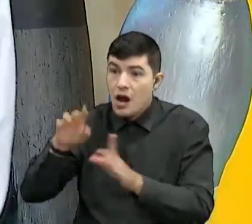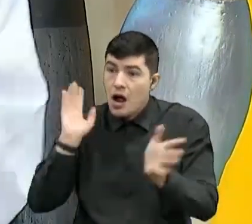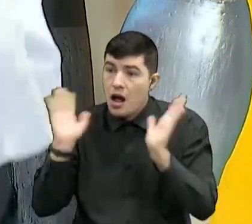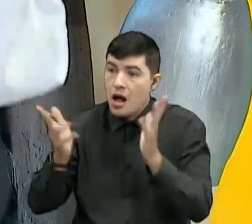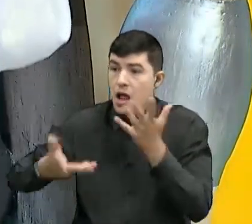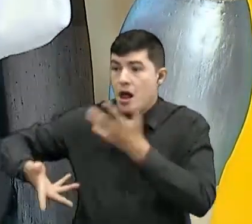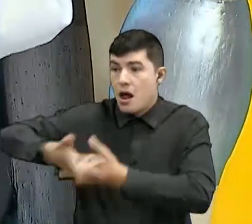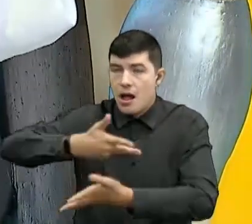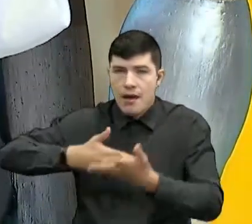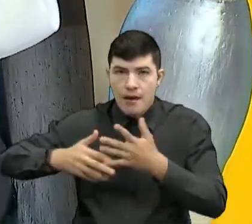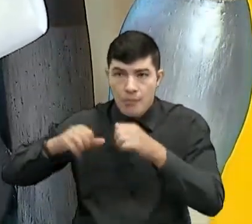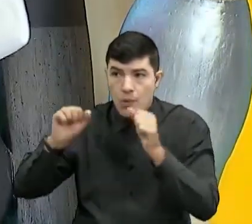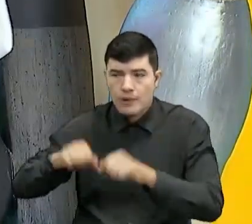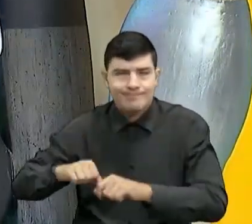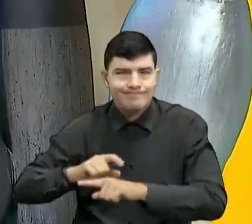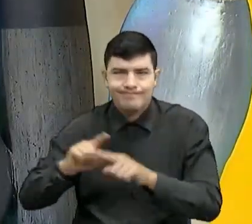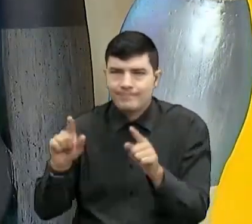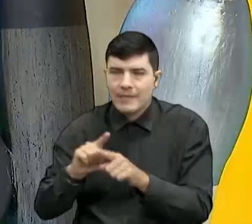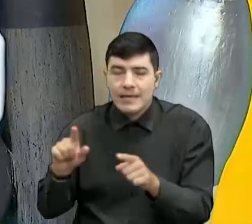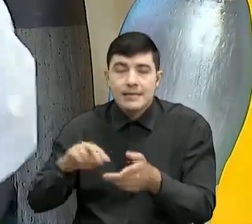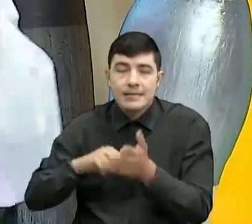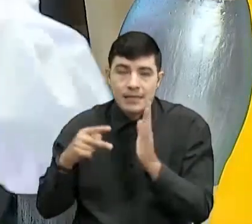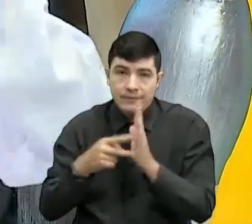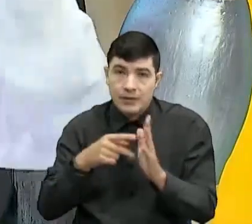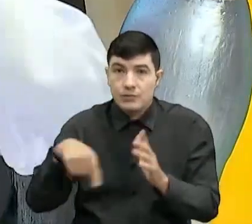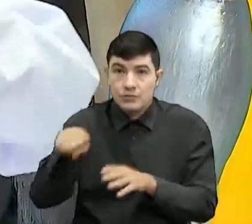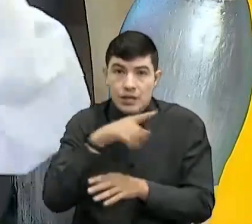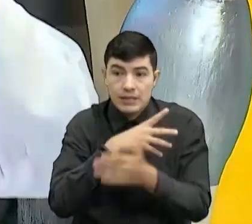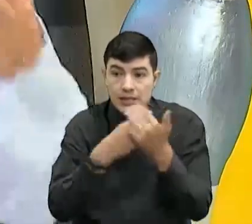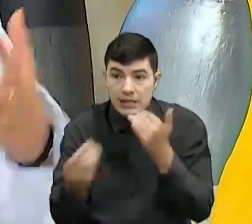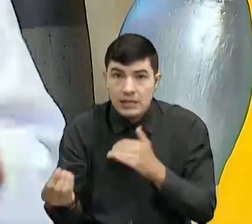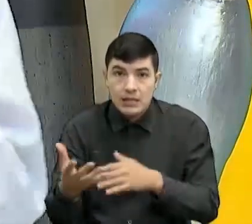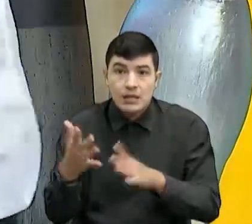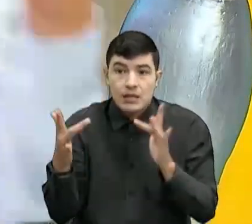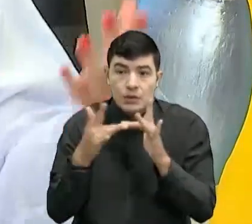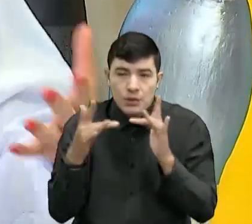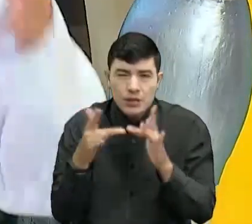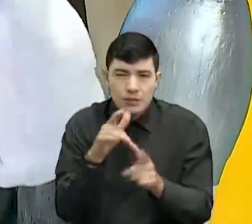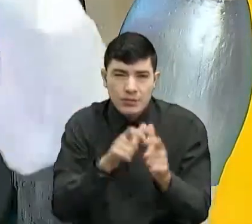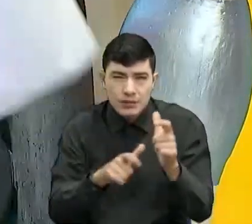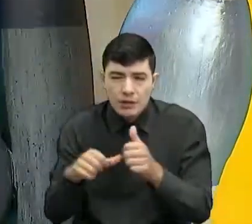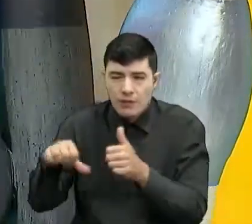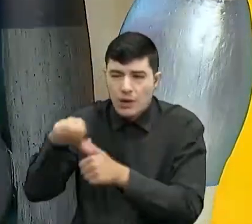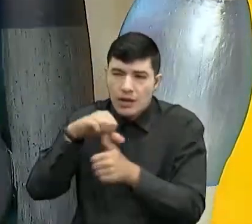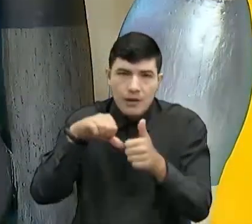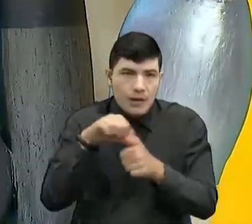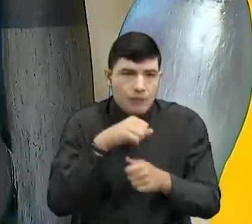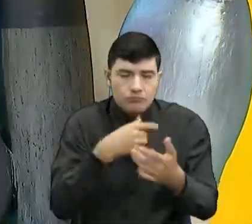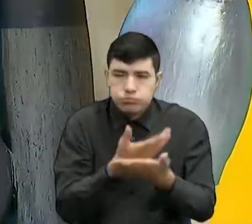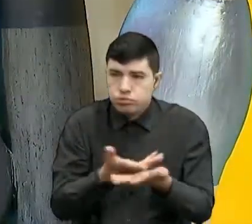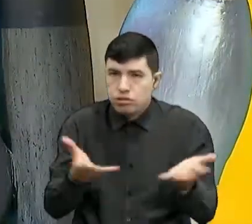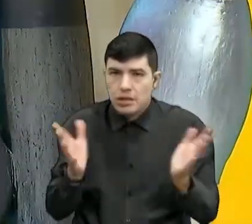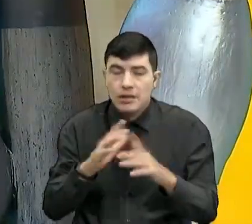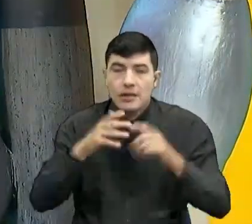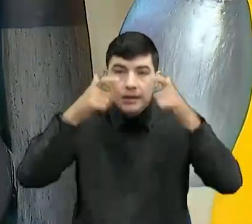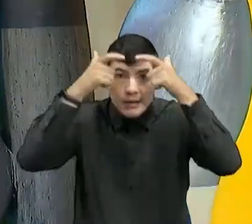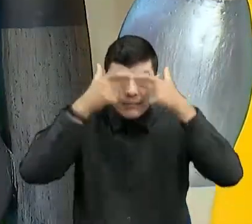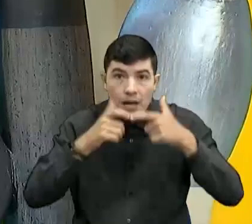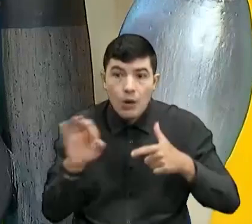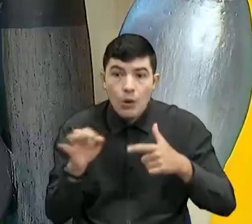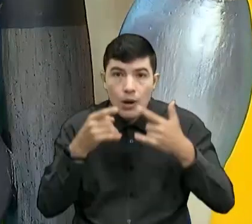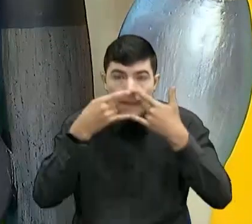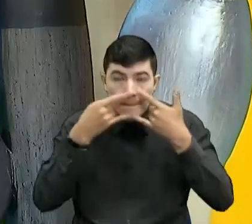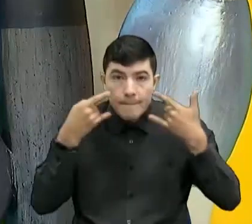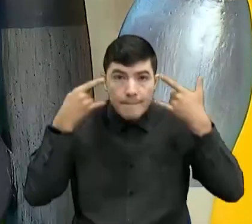supuesto que no. Ustedes tienen que ir con su tapa, si van a salir a tener contacto con mucha gente, a hacer vueltas, etcétera, careta y tapabocas, ¿cierto?